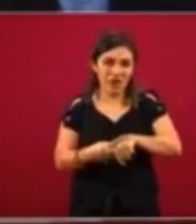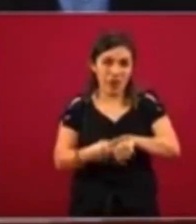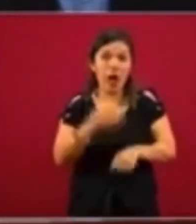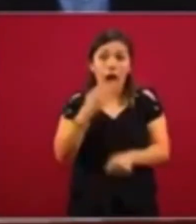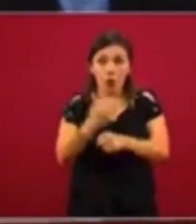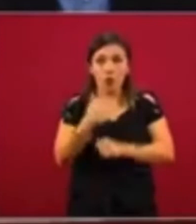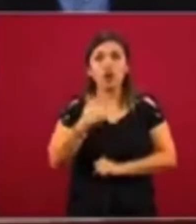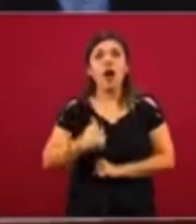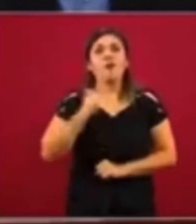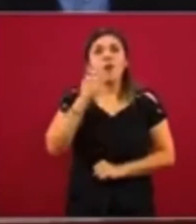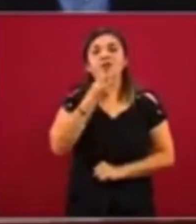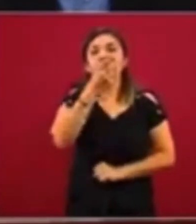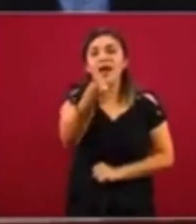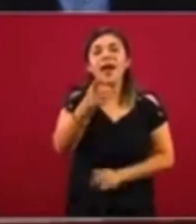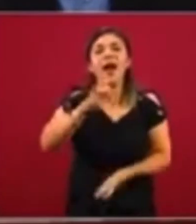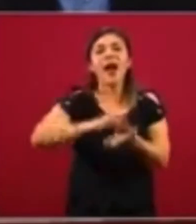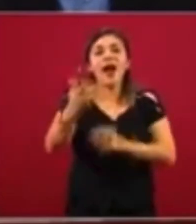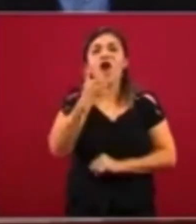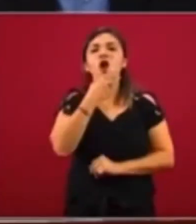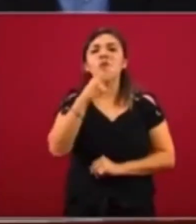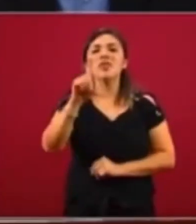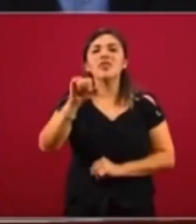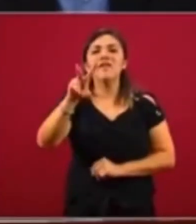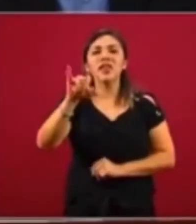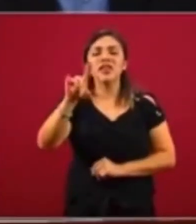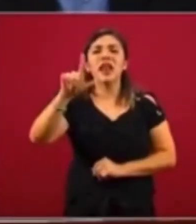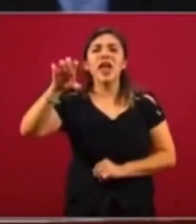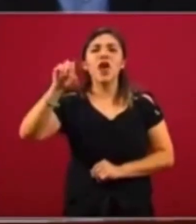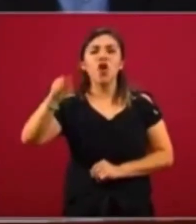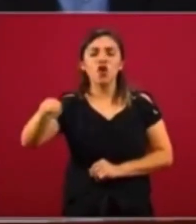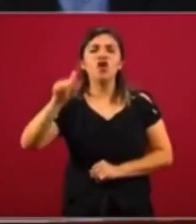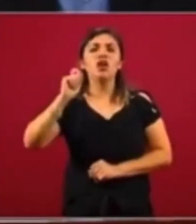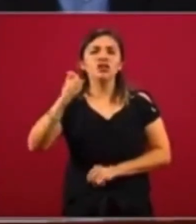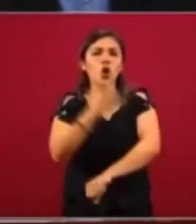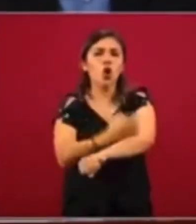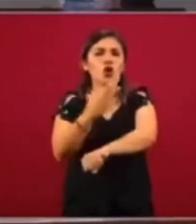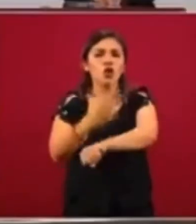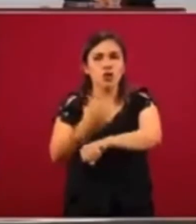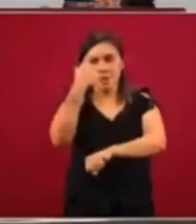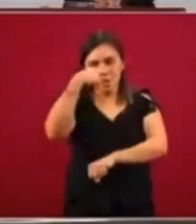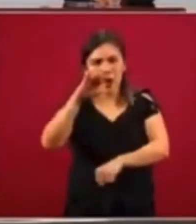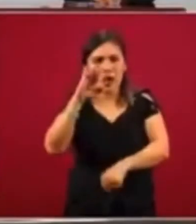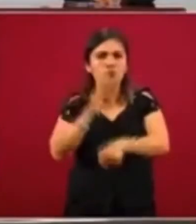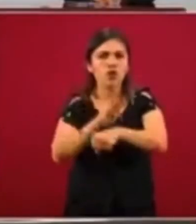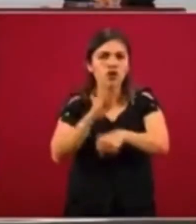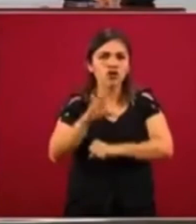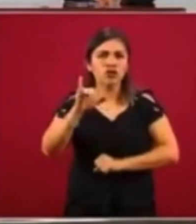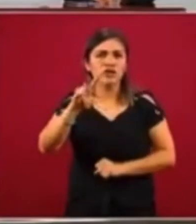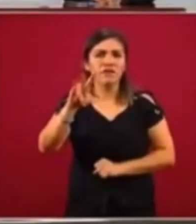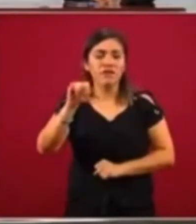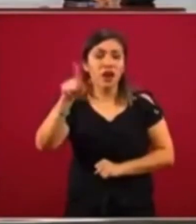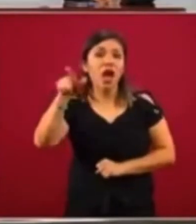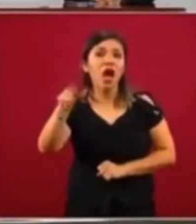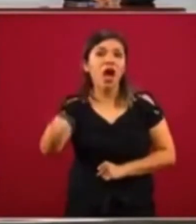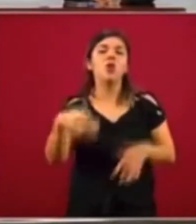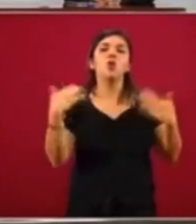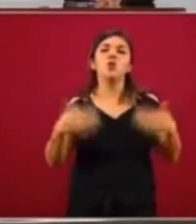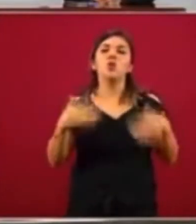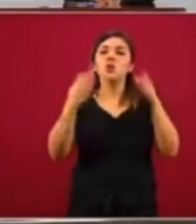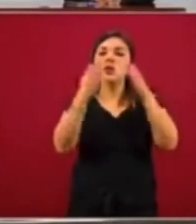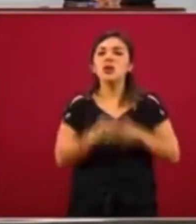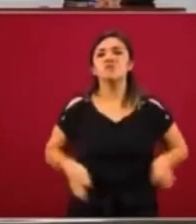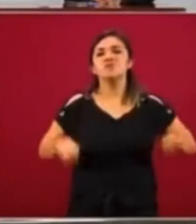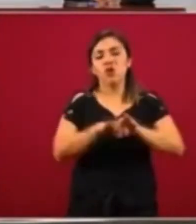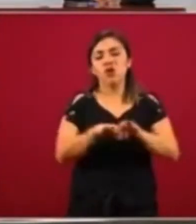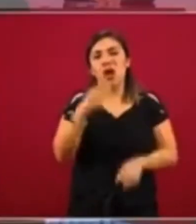aprovecho para agradecer a David León, el licenciado David León, Coordinador General de Protección Civil, quien ha sido una pieza instrumental en